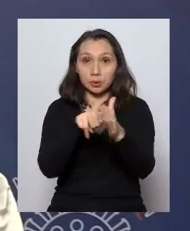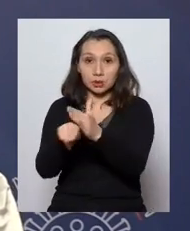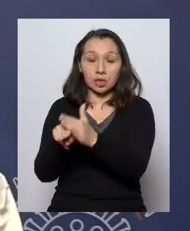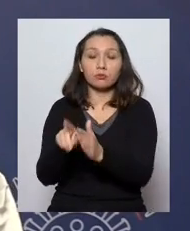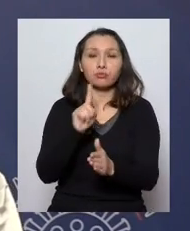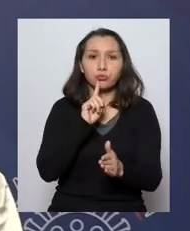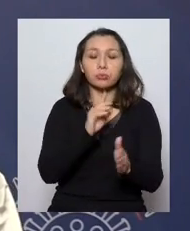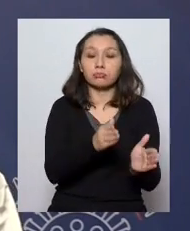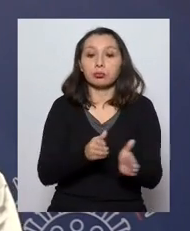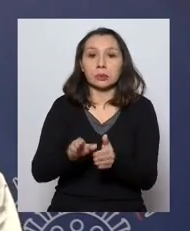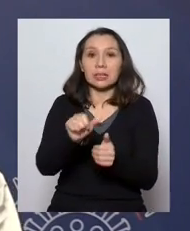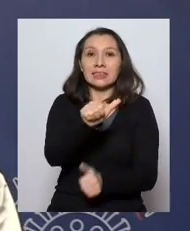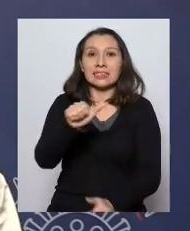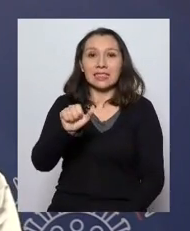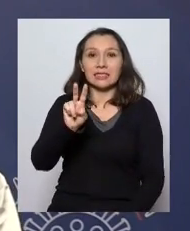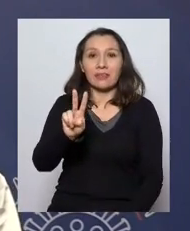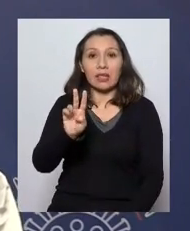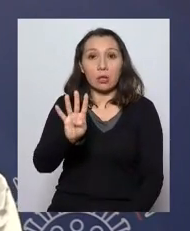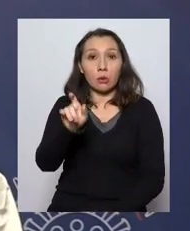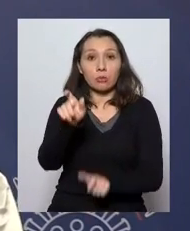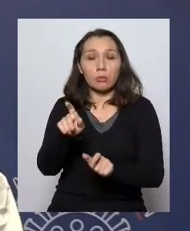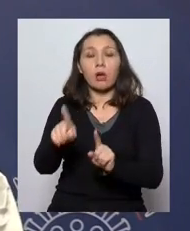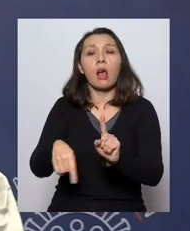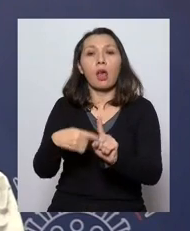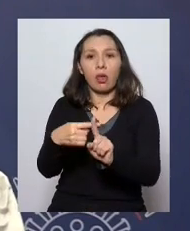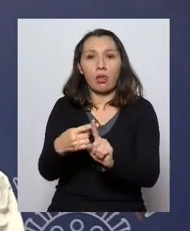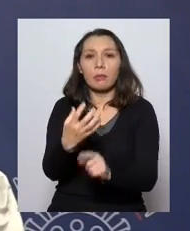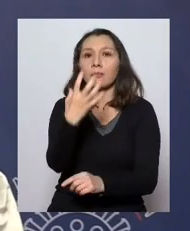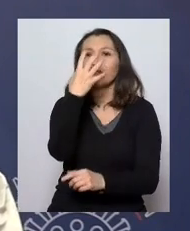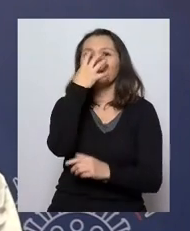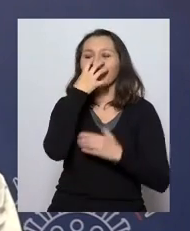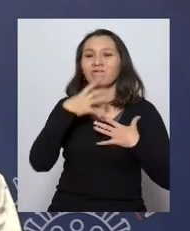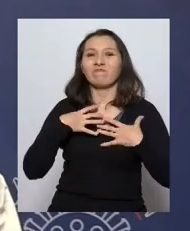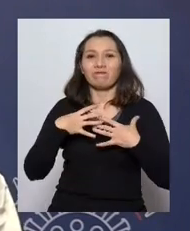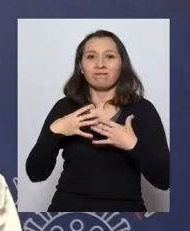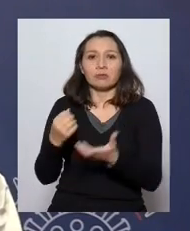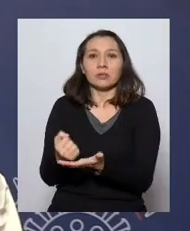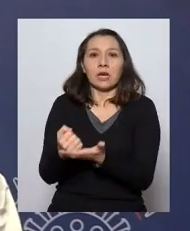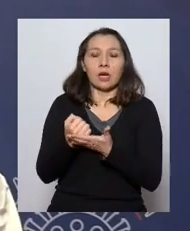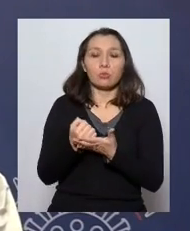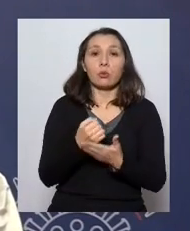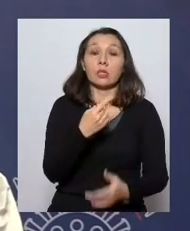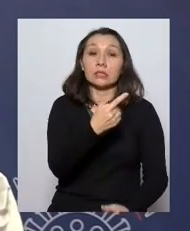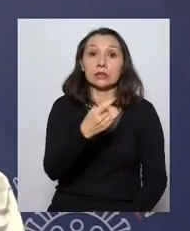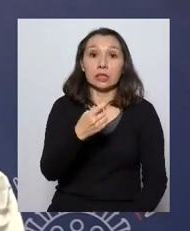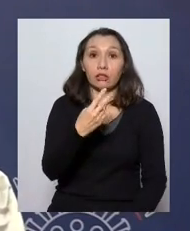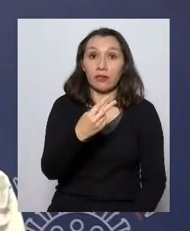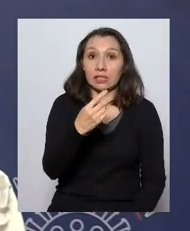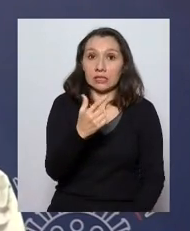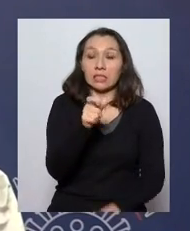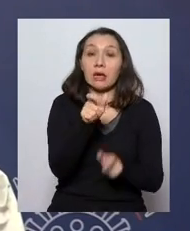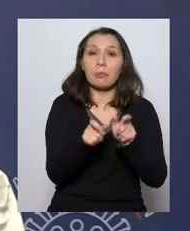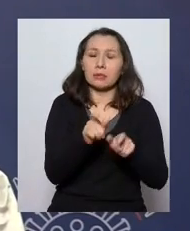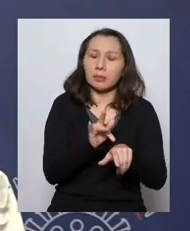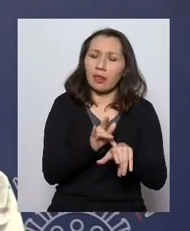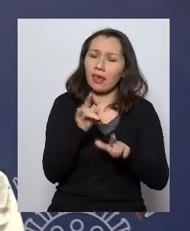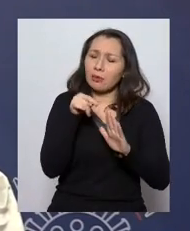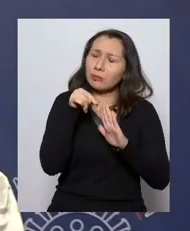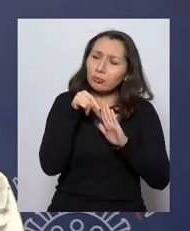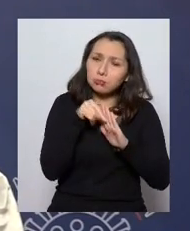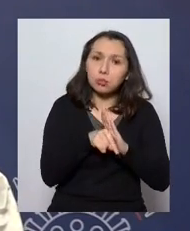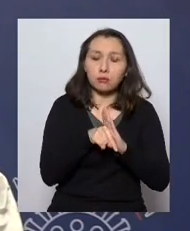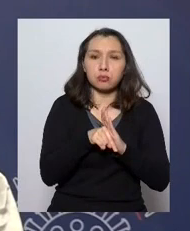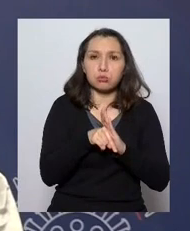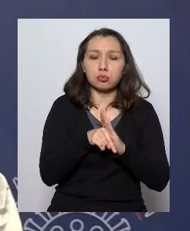hay 624 que se encuentran en ventilación mecánica. Y 127 en un estado crítico de